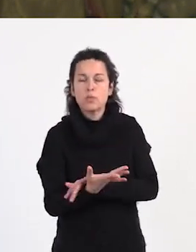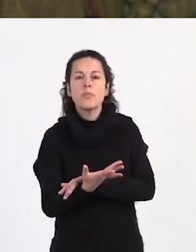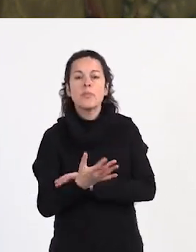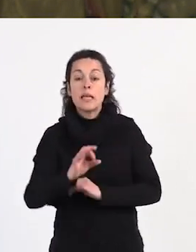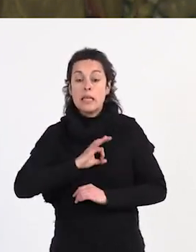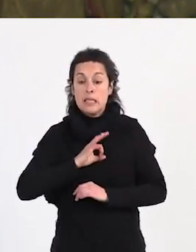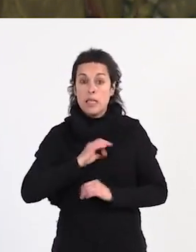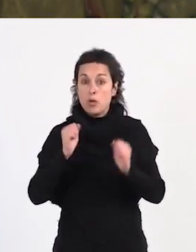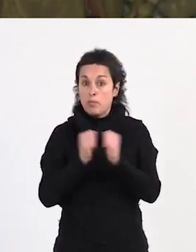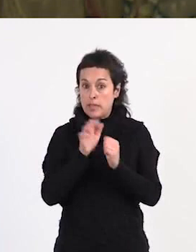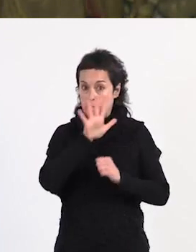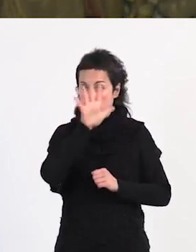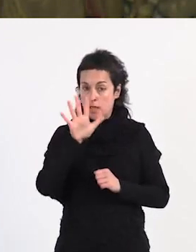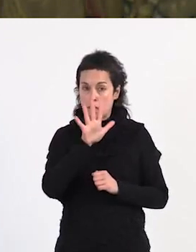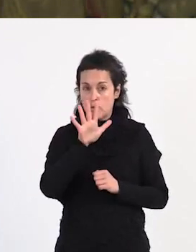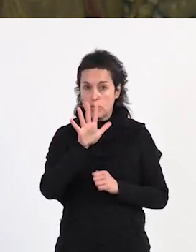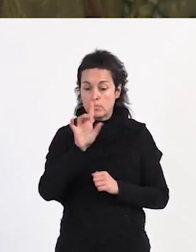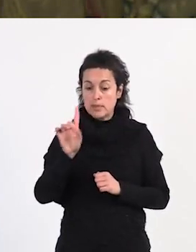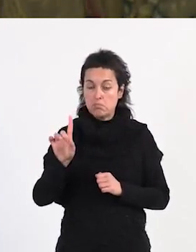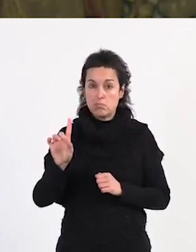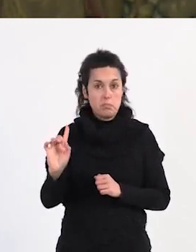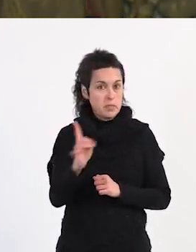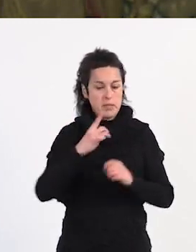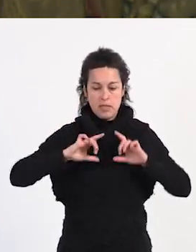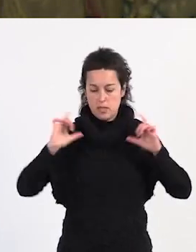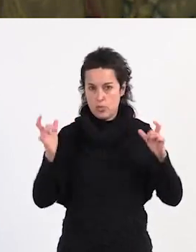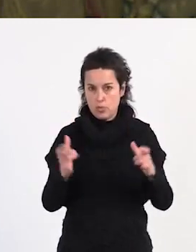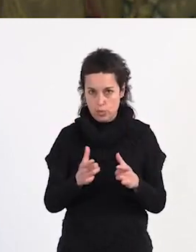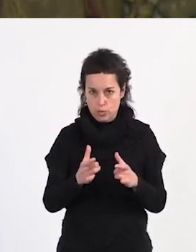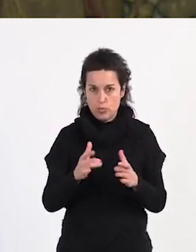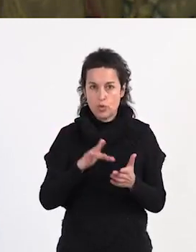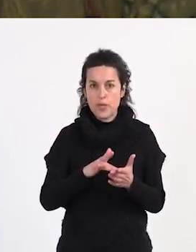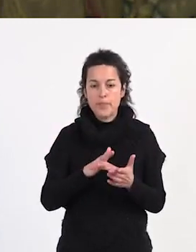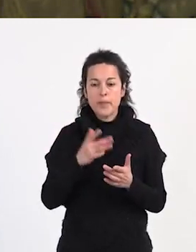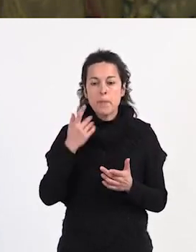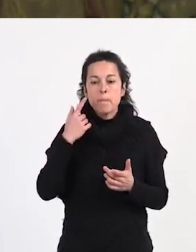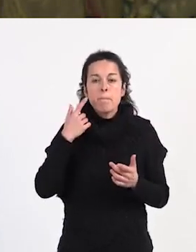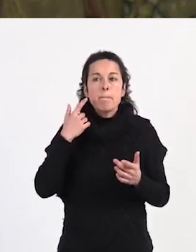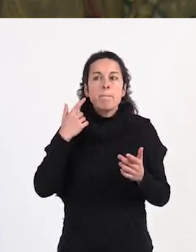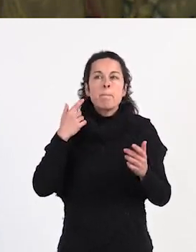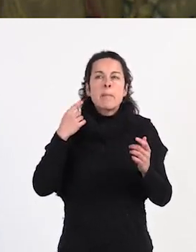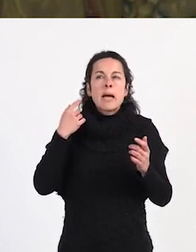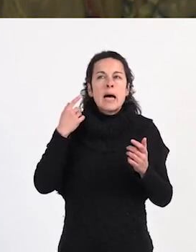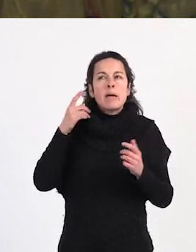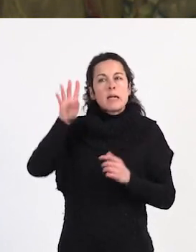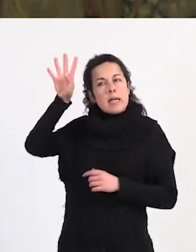de enero tendríamos una primer reunión para ver cómo gestionamos en Cataluña, por lo menos,